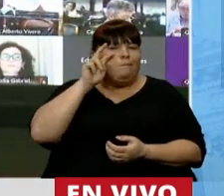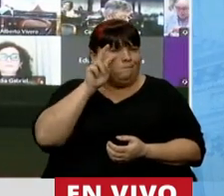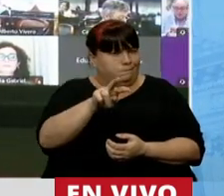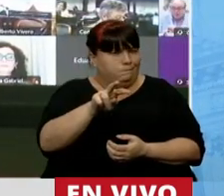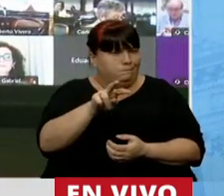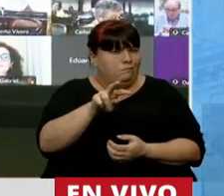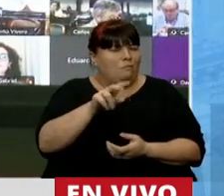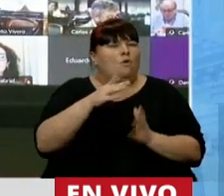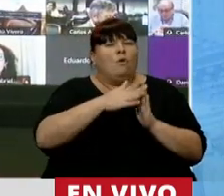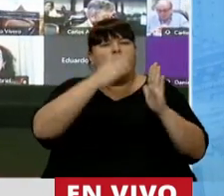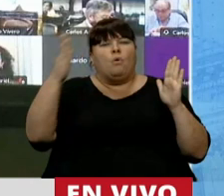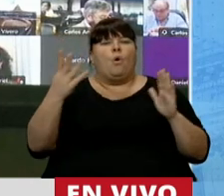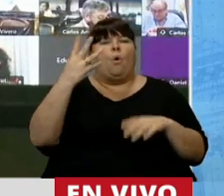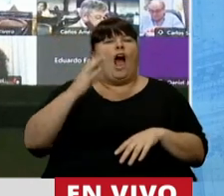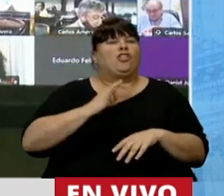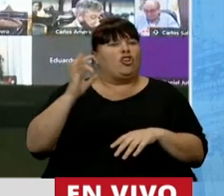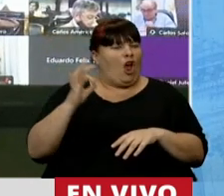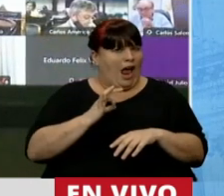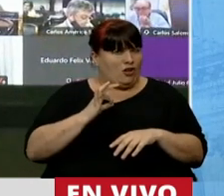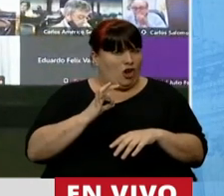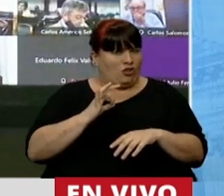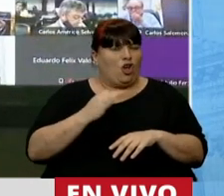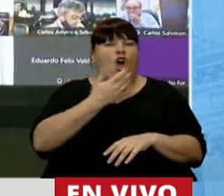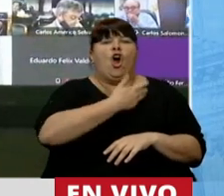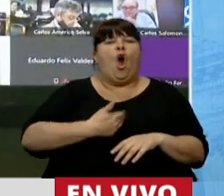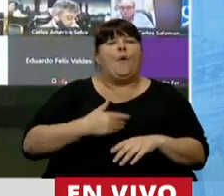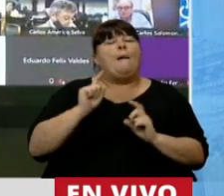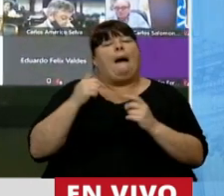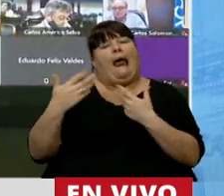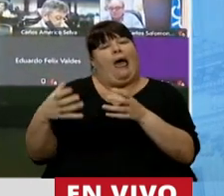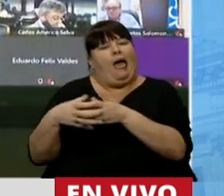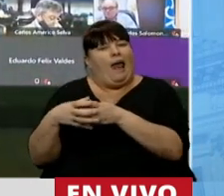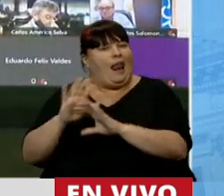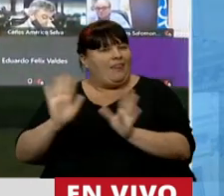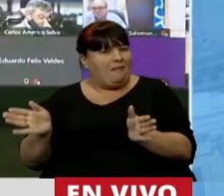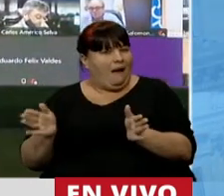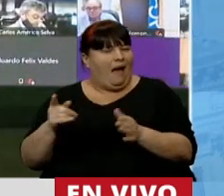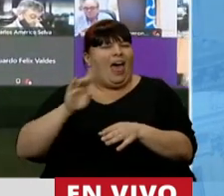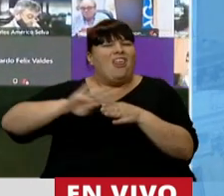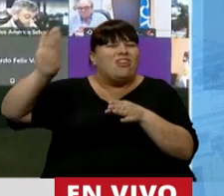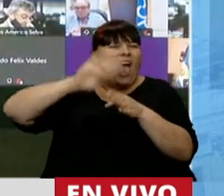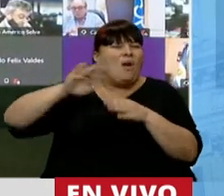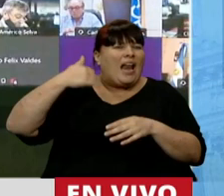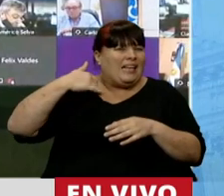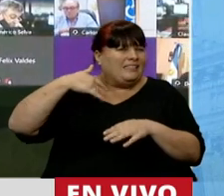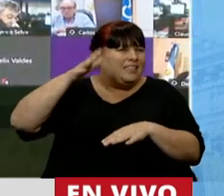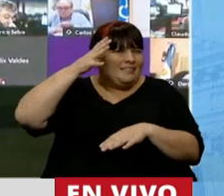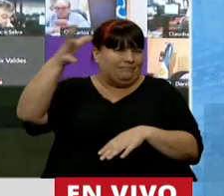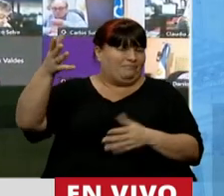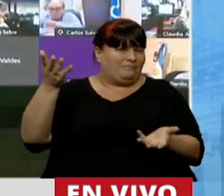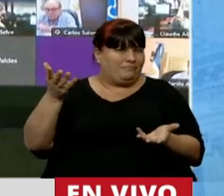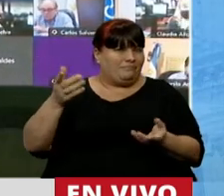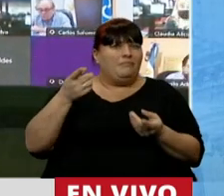cómo durante cuatro años se gobernaba para un puñadito, se endeudaba el país fenomenalmente,